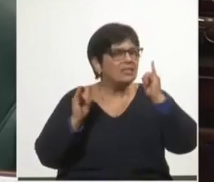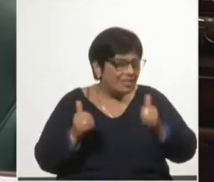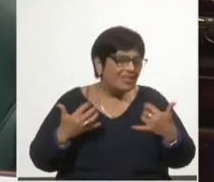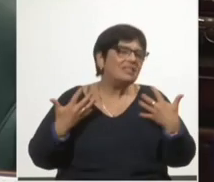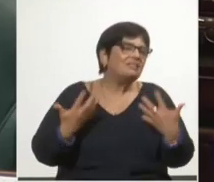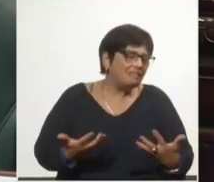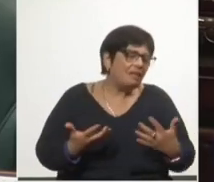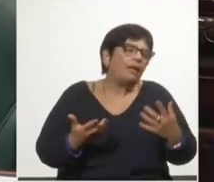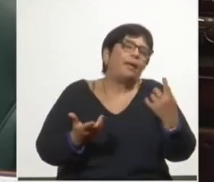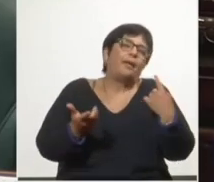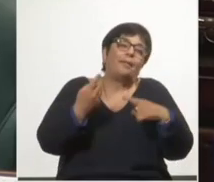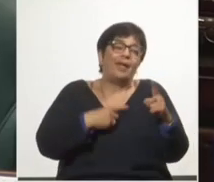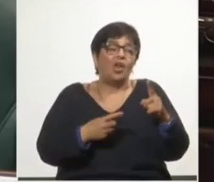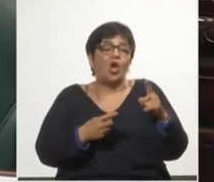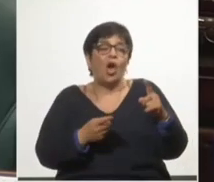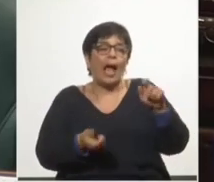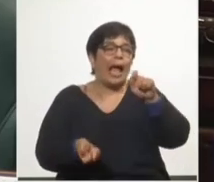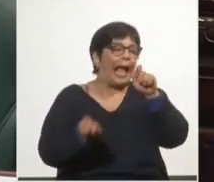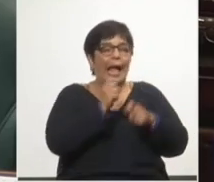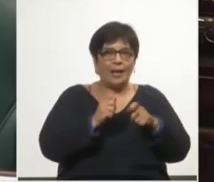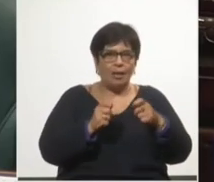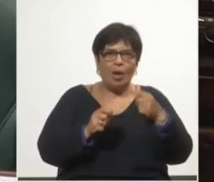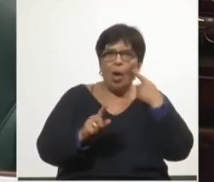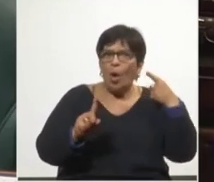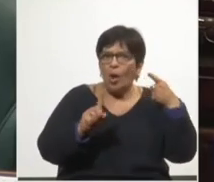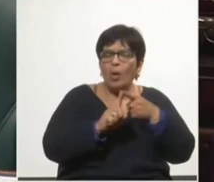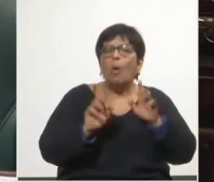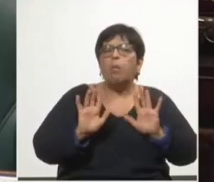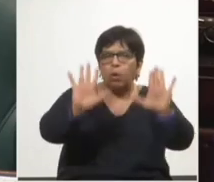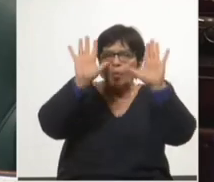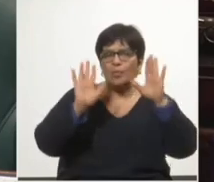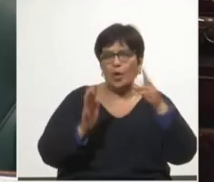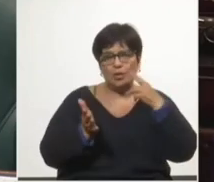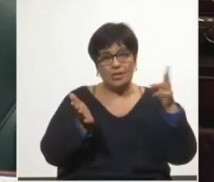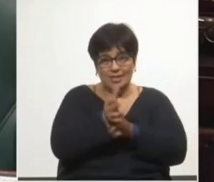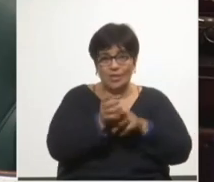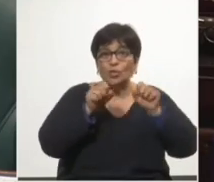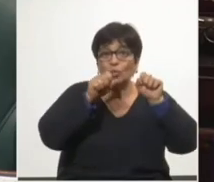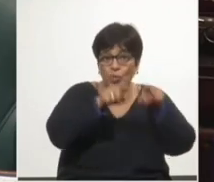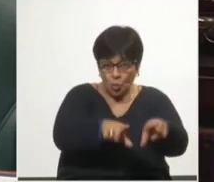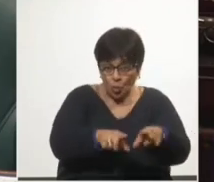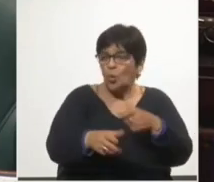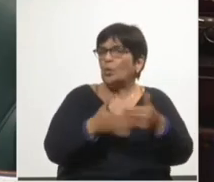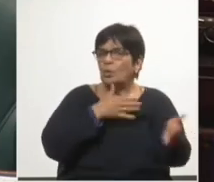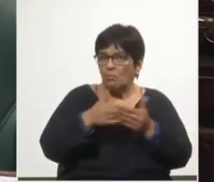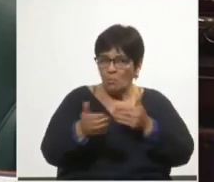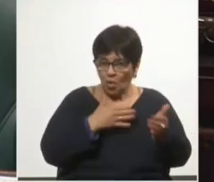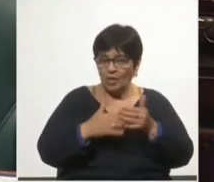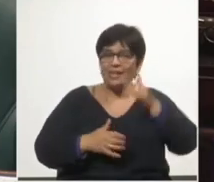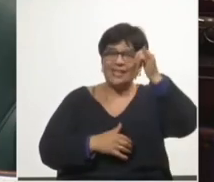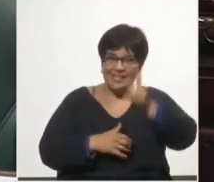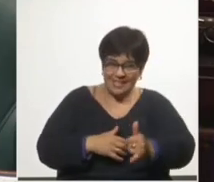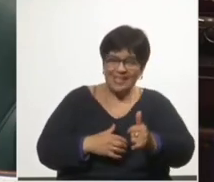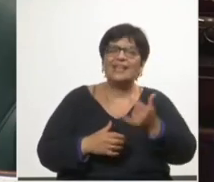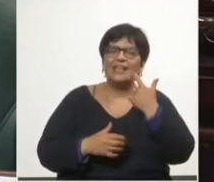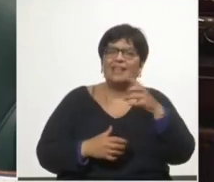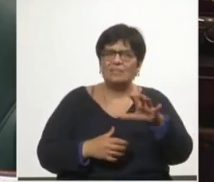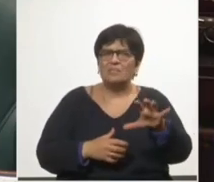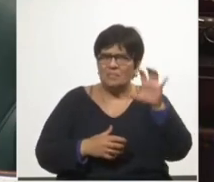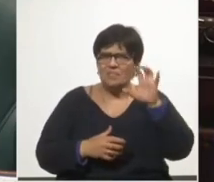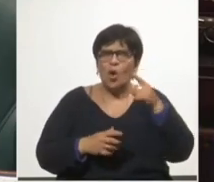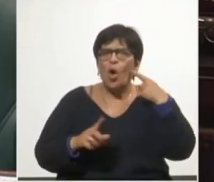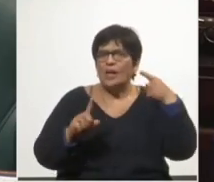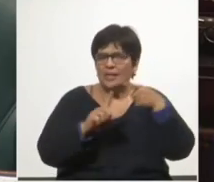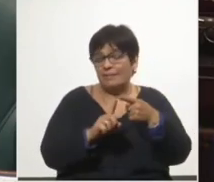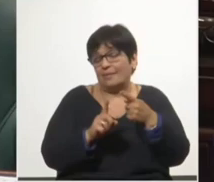sin violentar sus propias metas fiscales. Aún sin considerar que esas metas